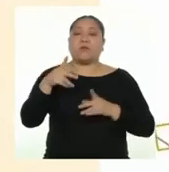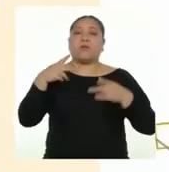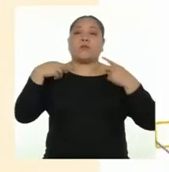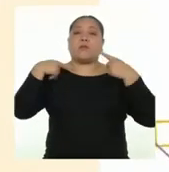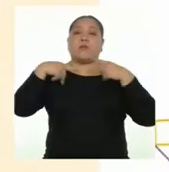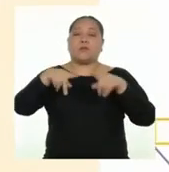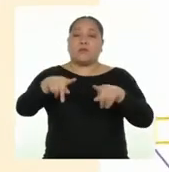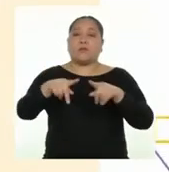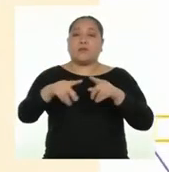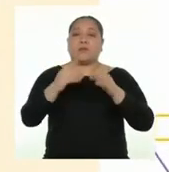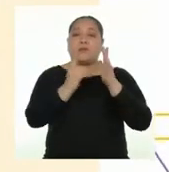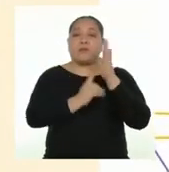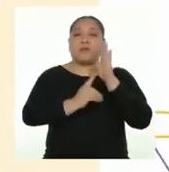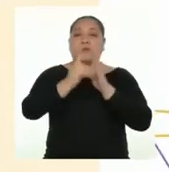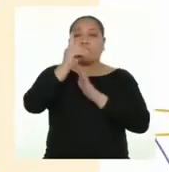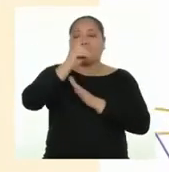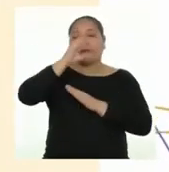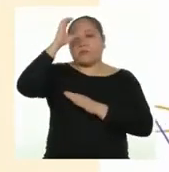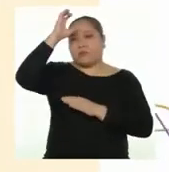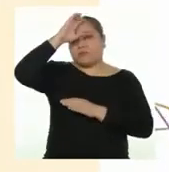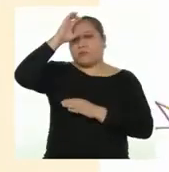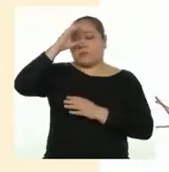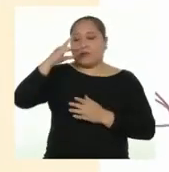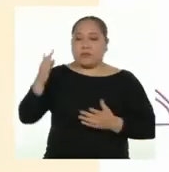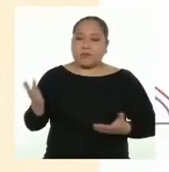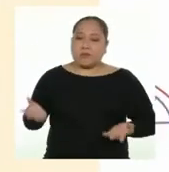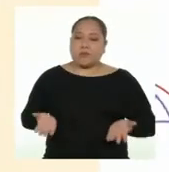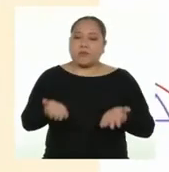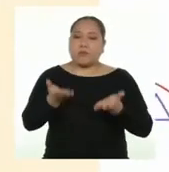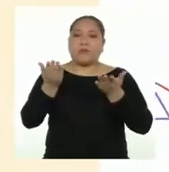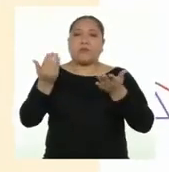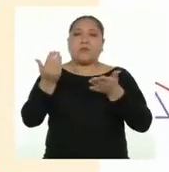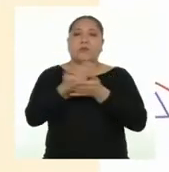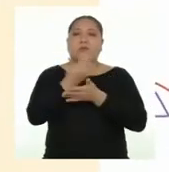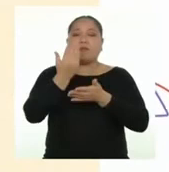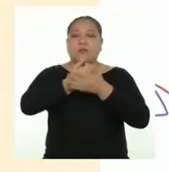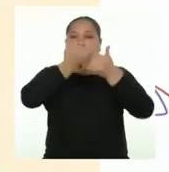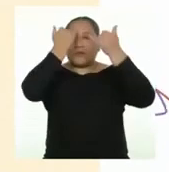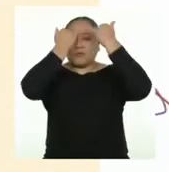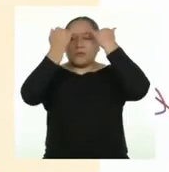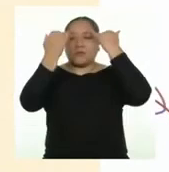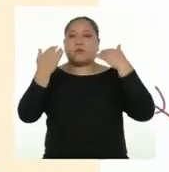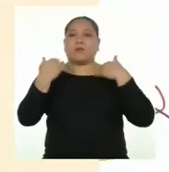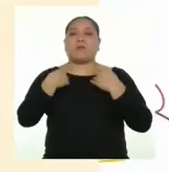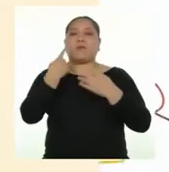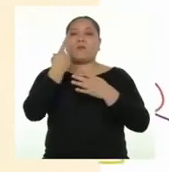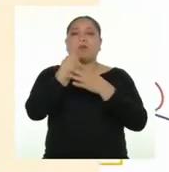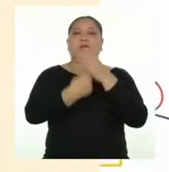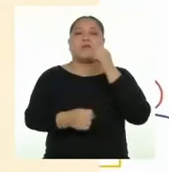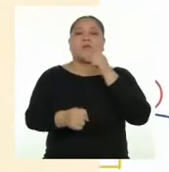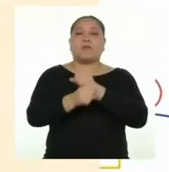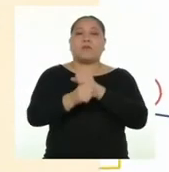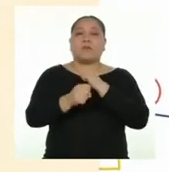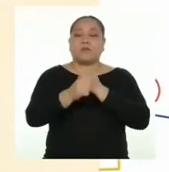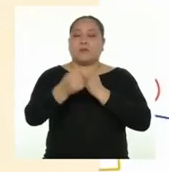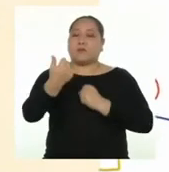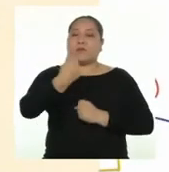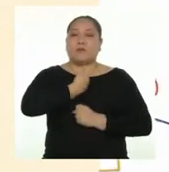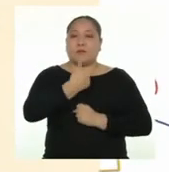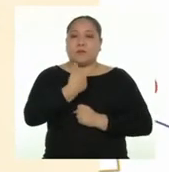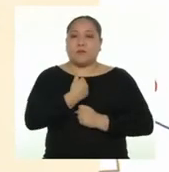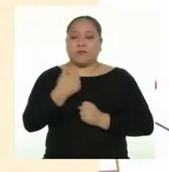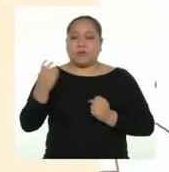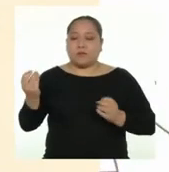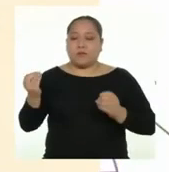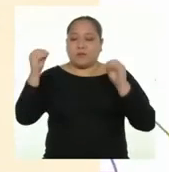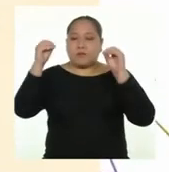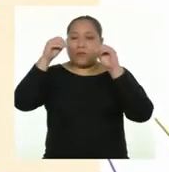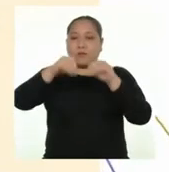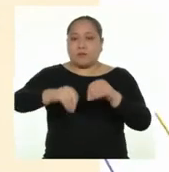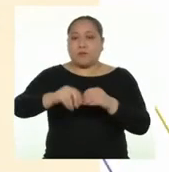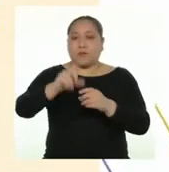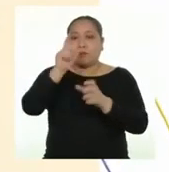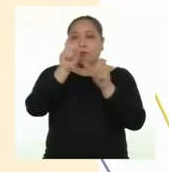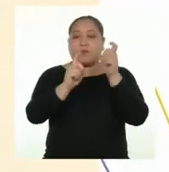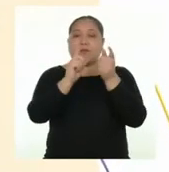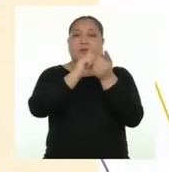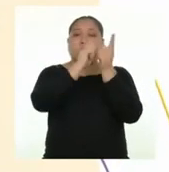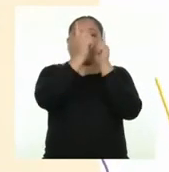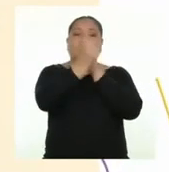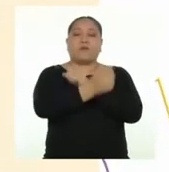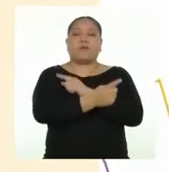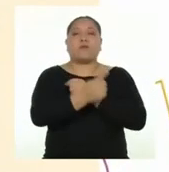desarrollar competencias, innovar y tener autoconfianza. Los posiciona como agentes de cambio,